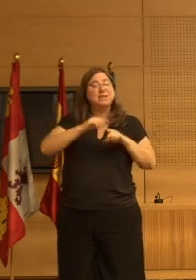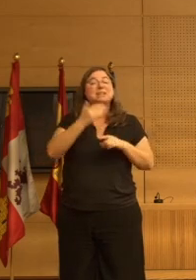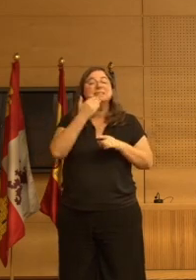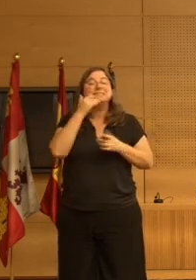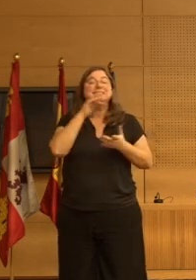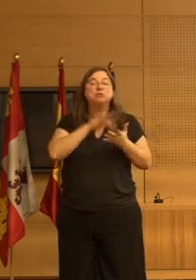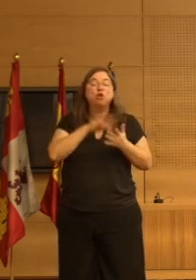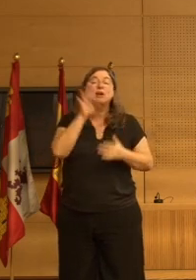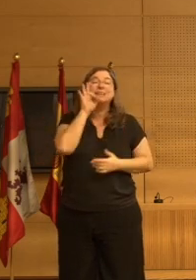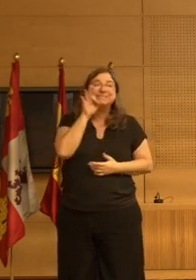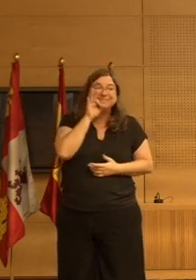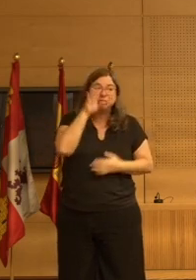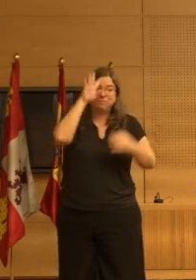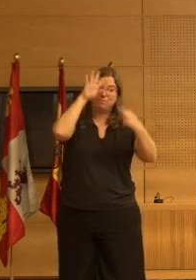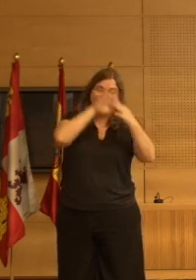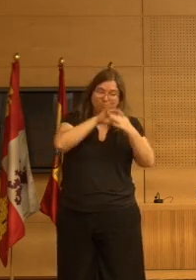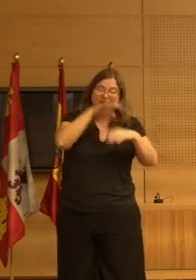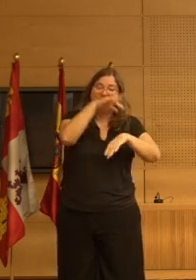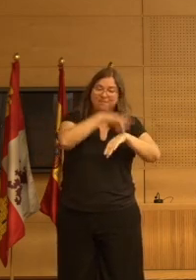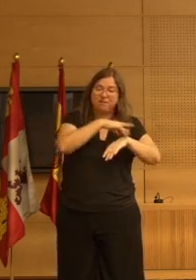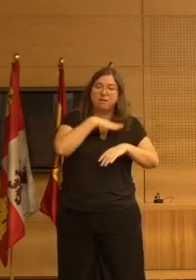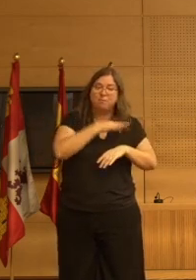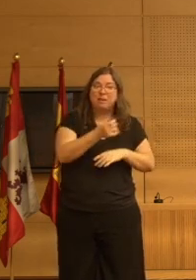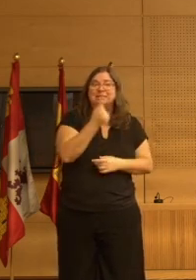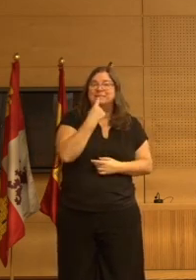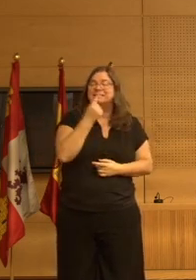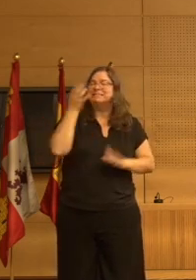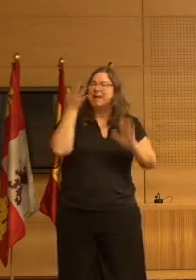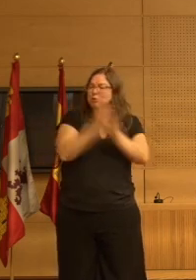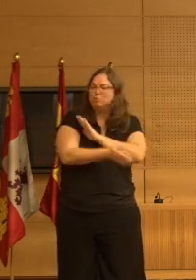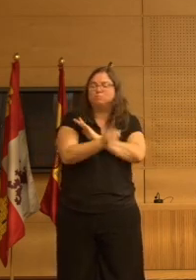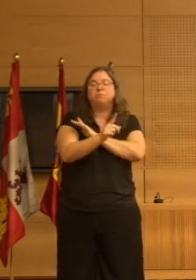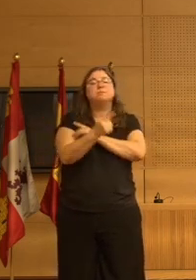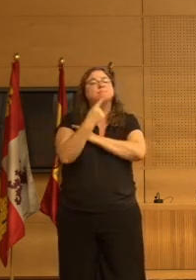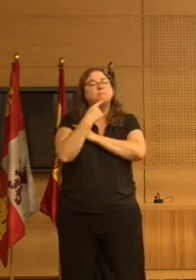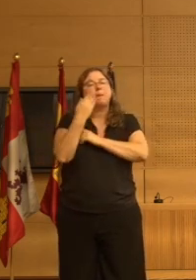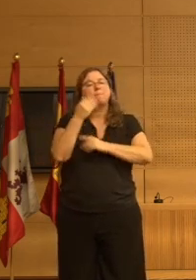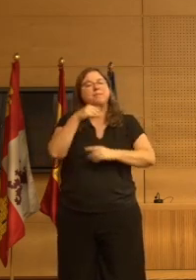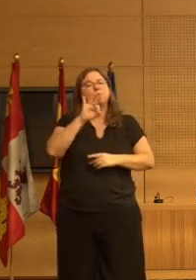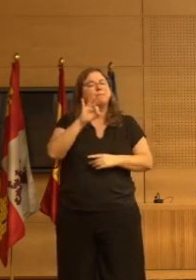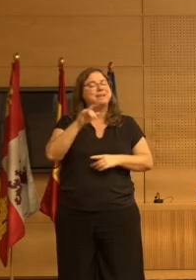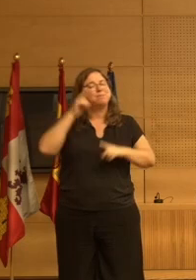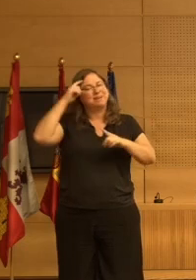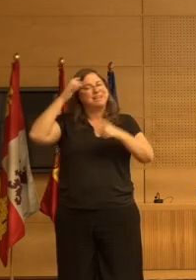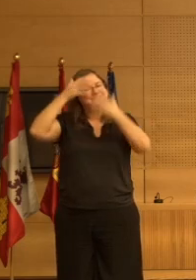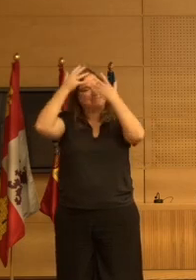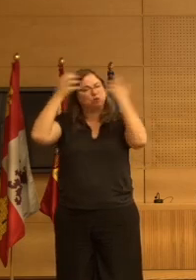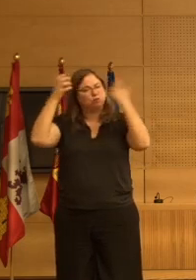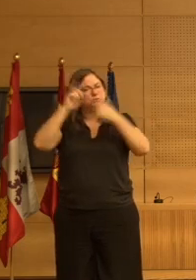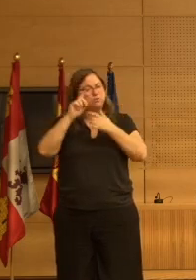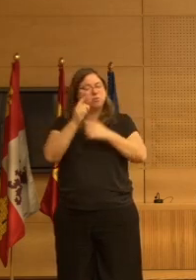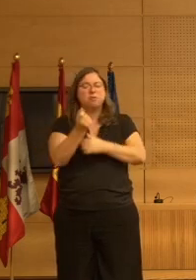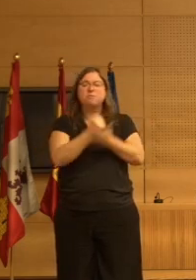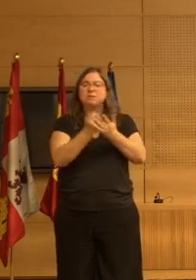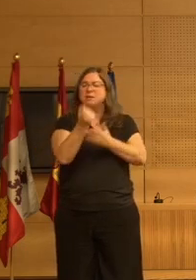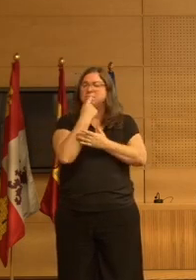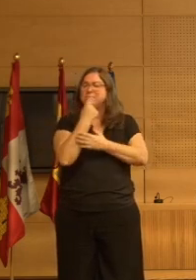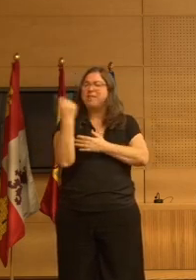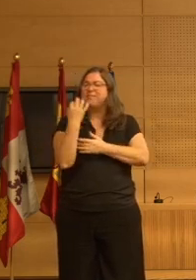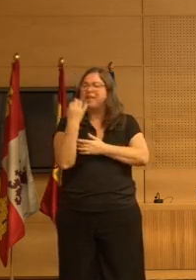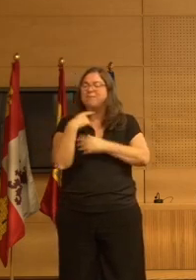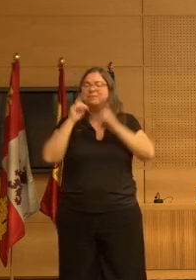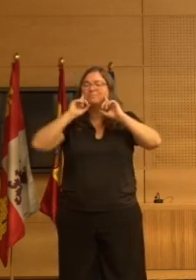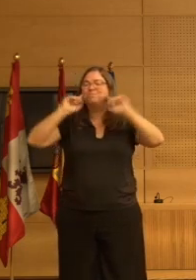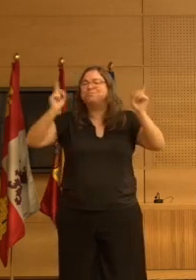existe síndrome neuropsiquiátrico recuerden si no los datos de la ketiapina para el síndrome psicótico realmente el tratamiento farmacológico debería ser una